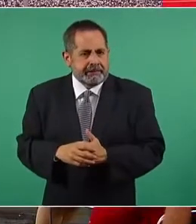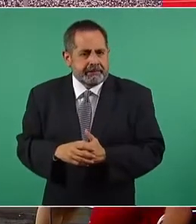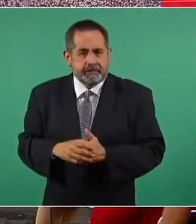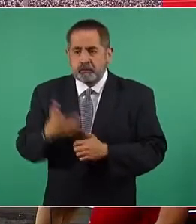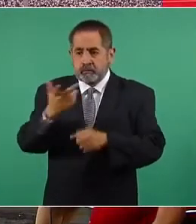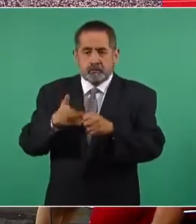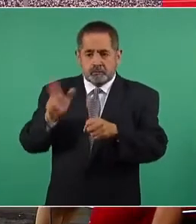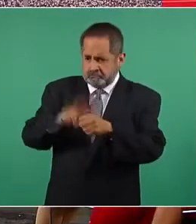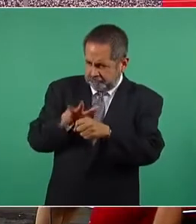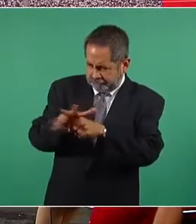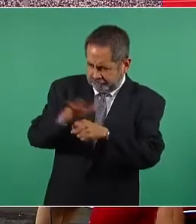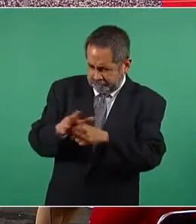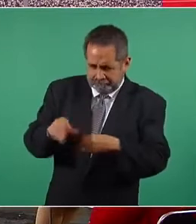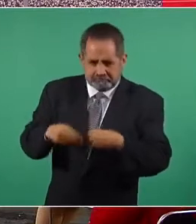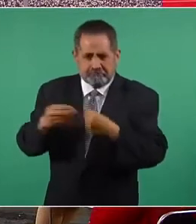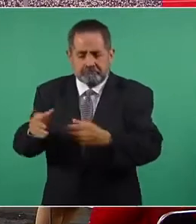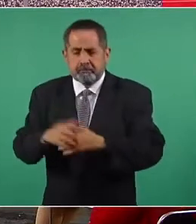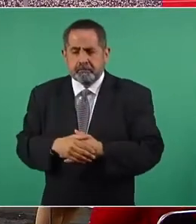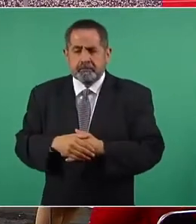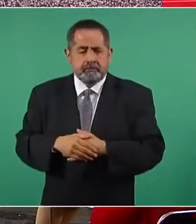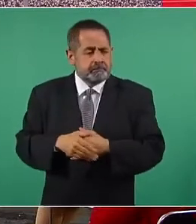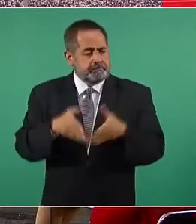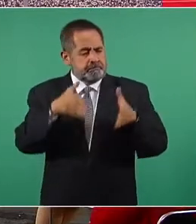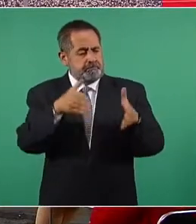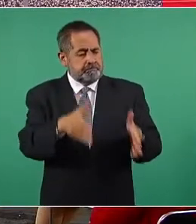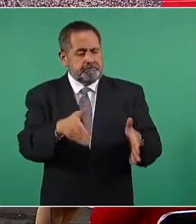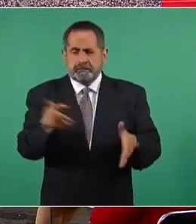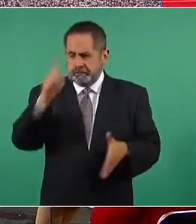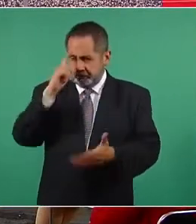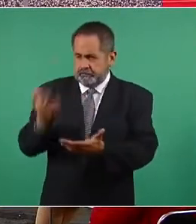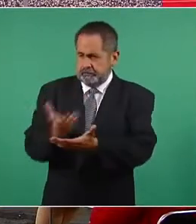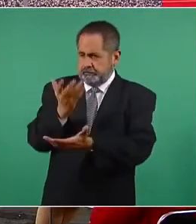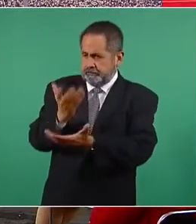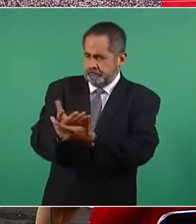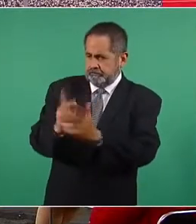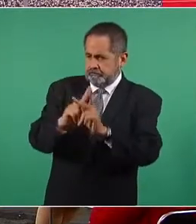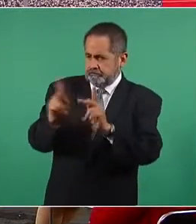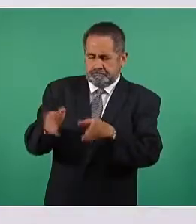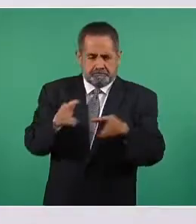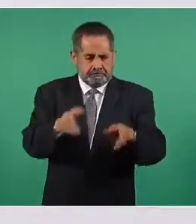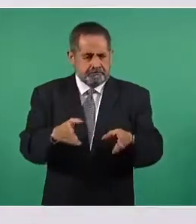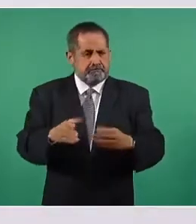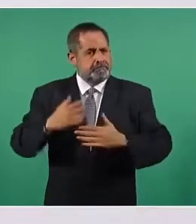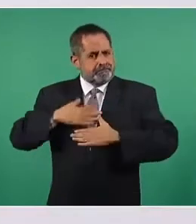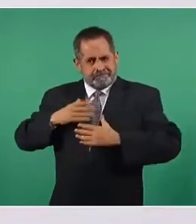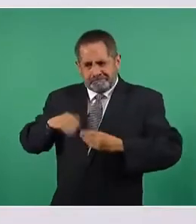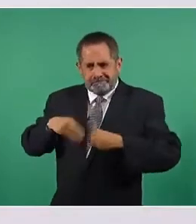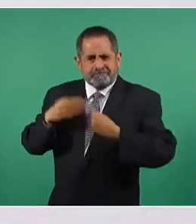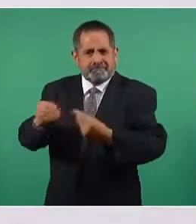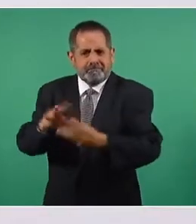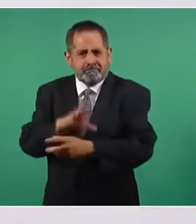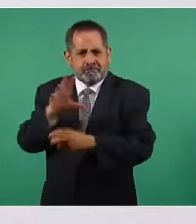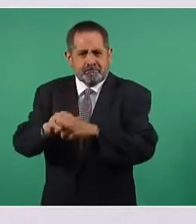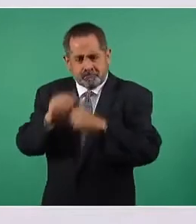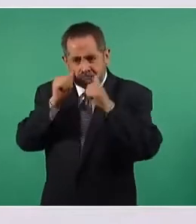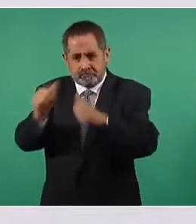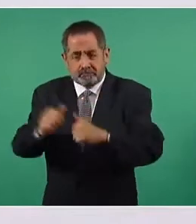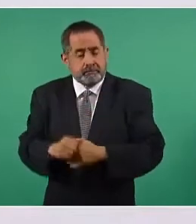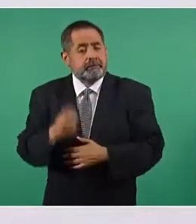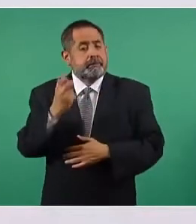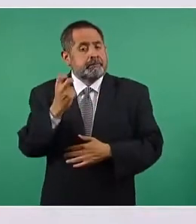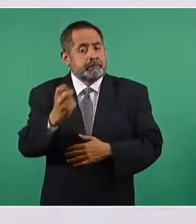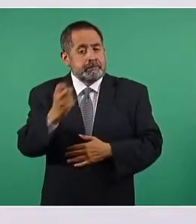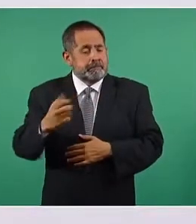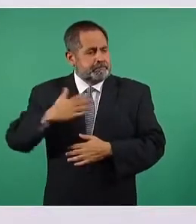para curarse y una tumba para descansar. ¿Y cuál es la recompensa que obtendremos